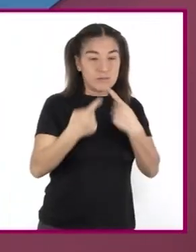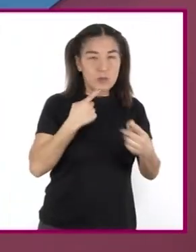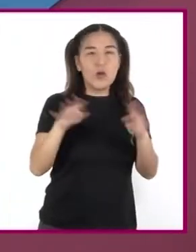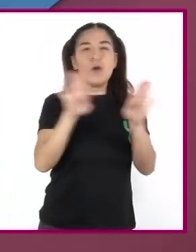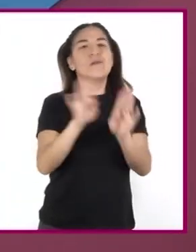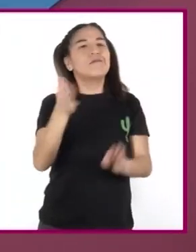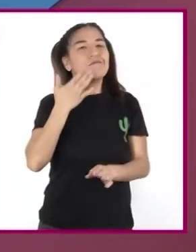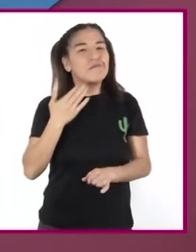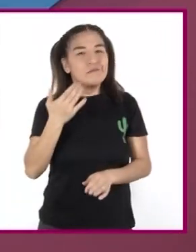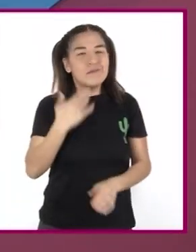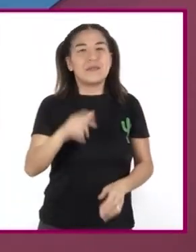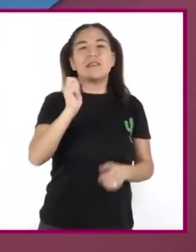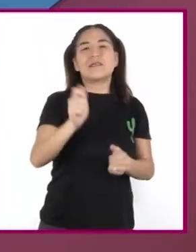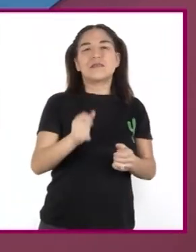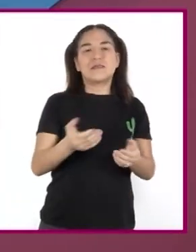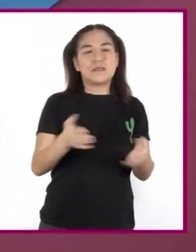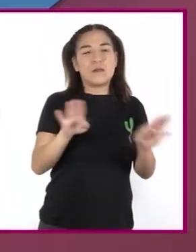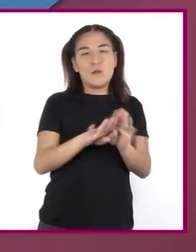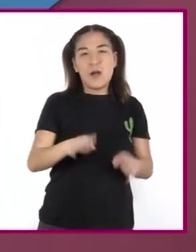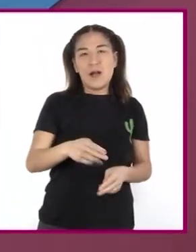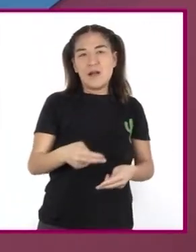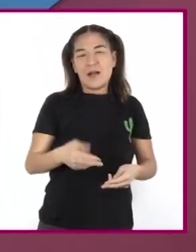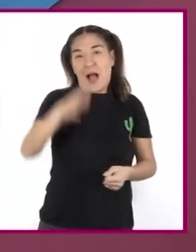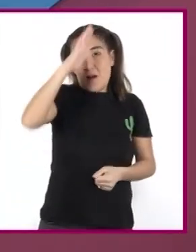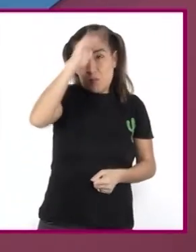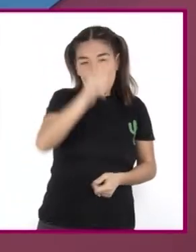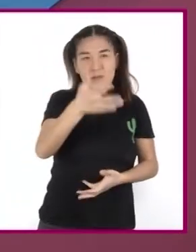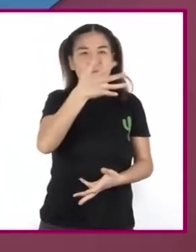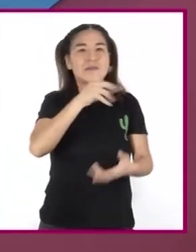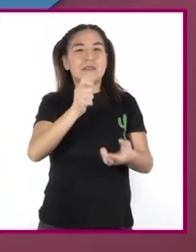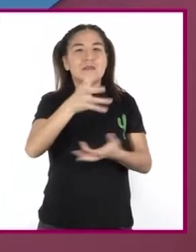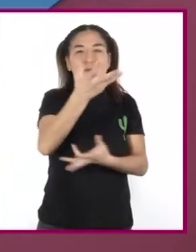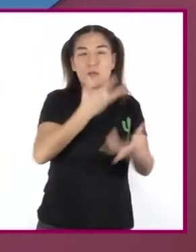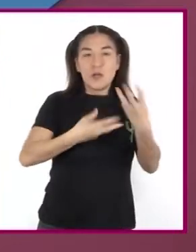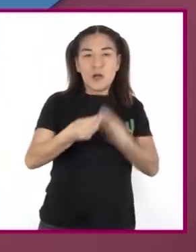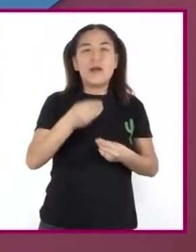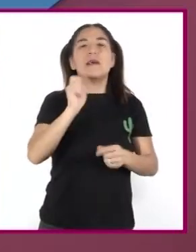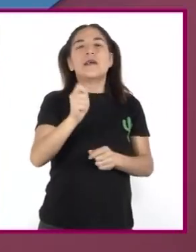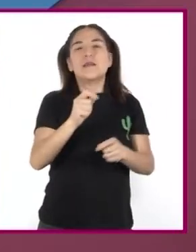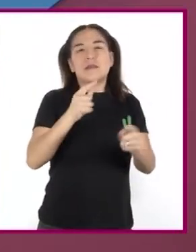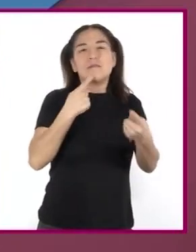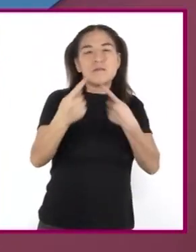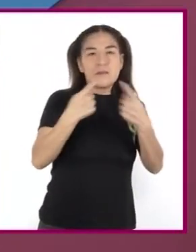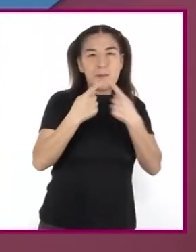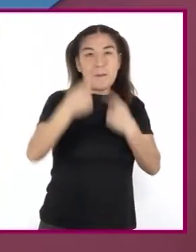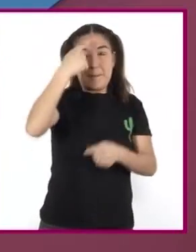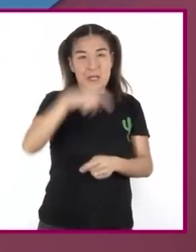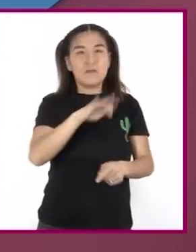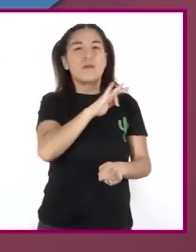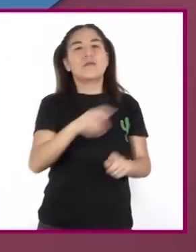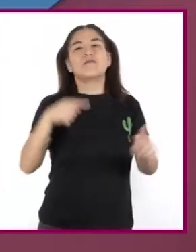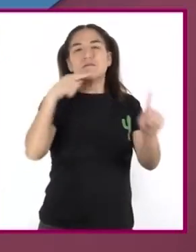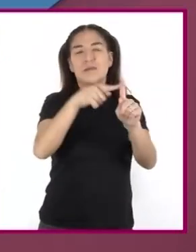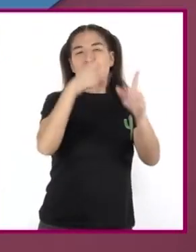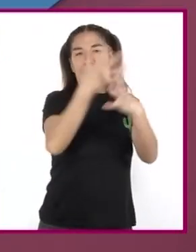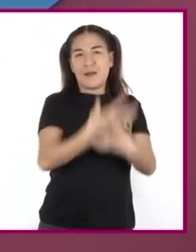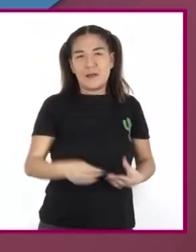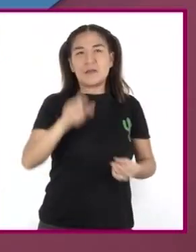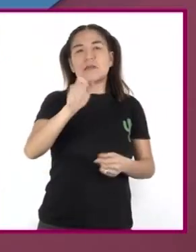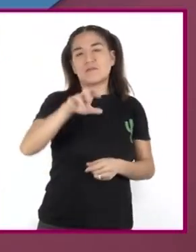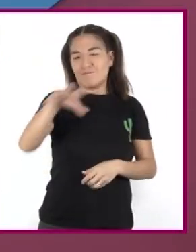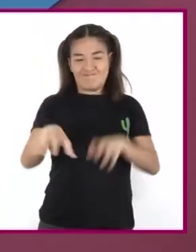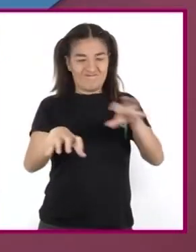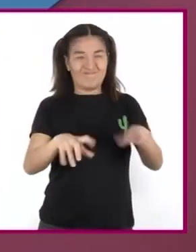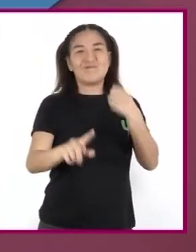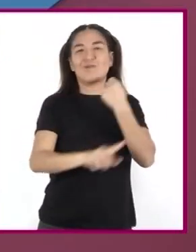empatía La negociación Y la mediación Se generan consensos Y se llega A la conciliación Entre las partes En